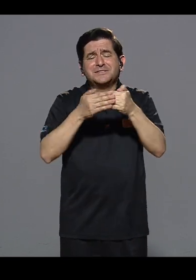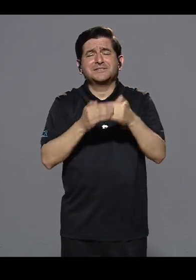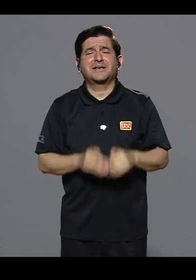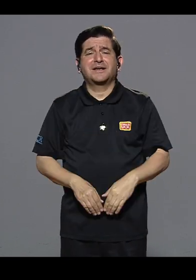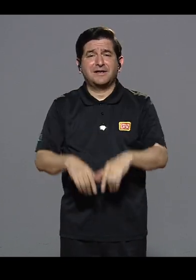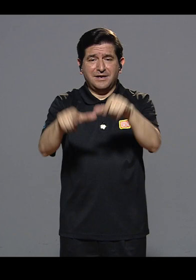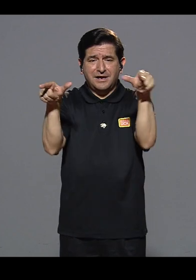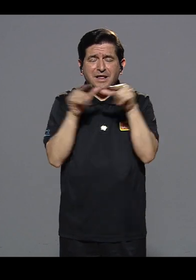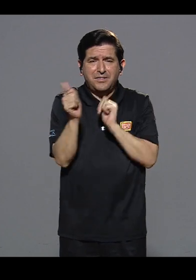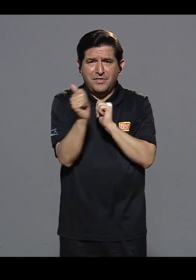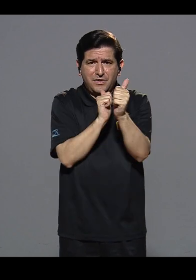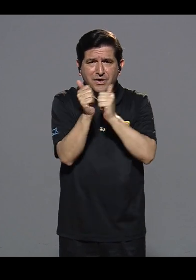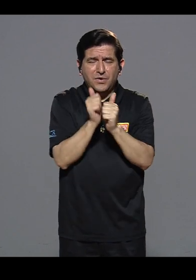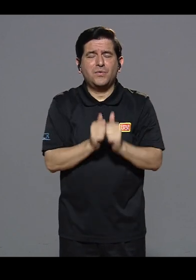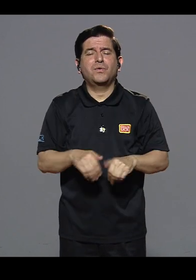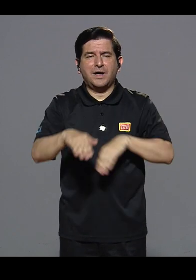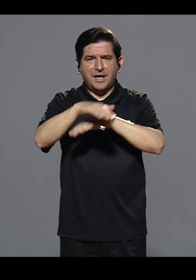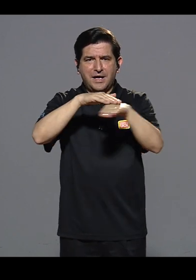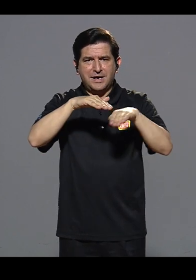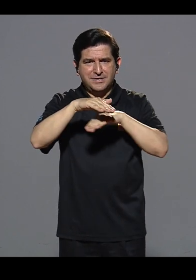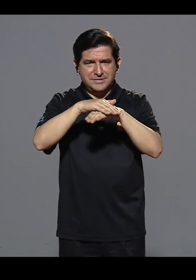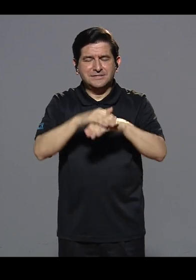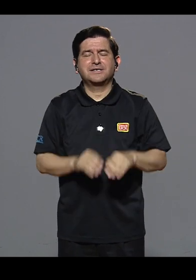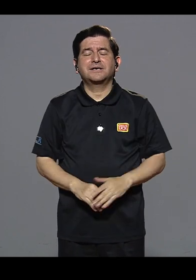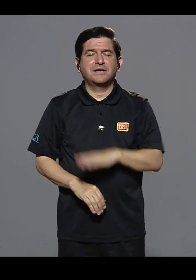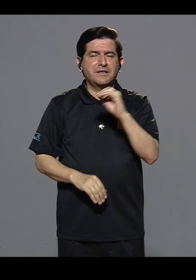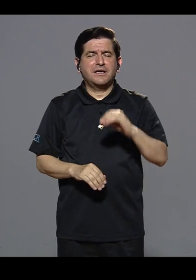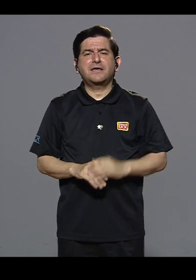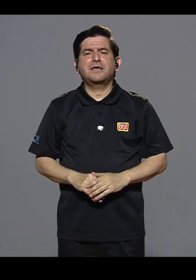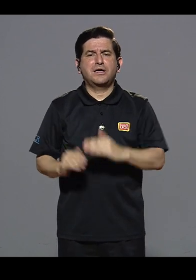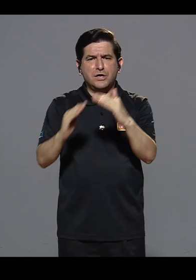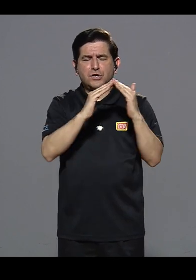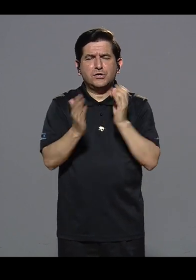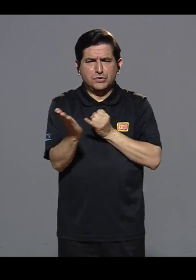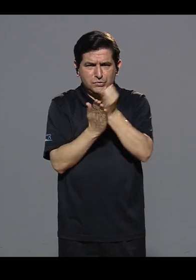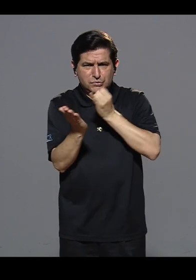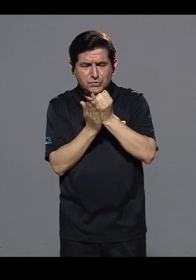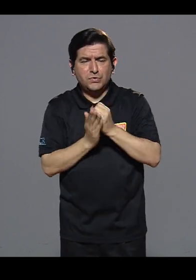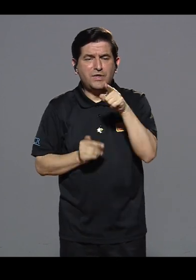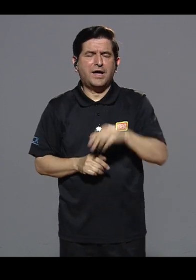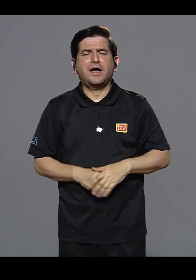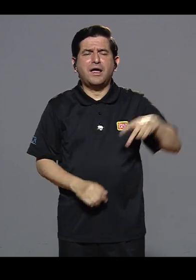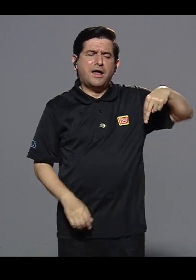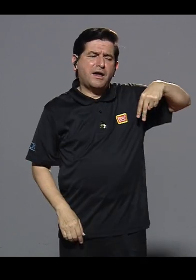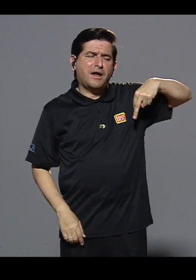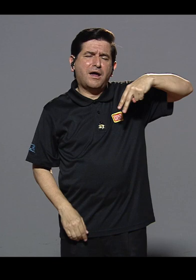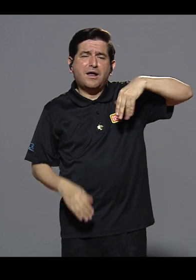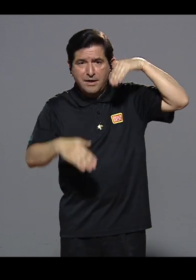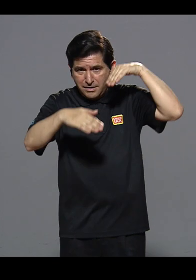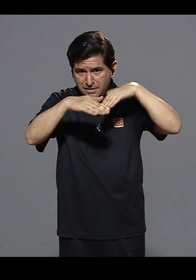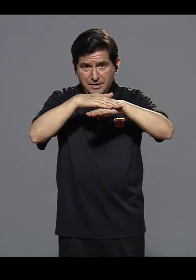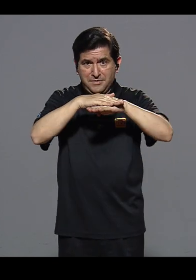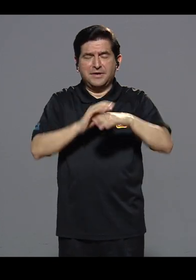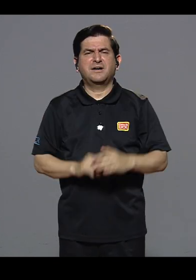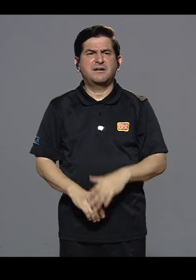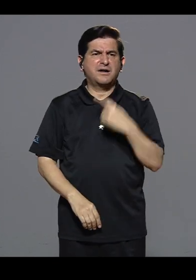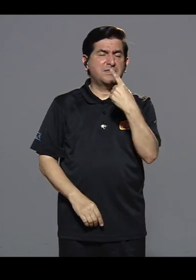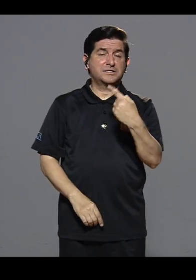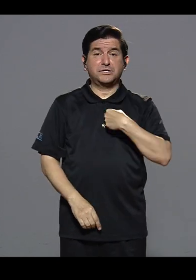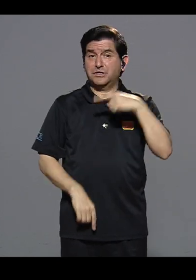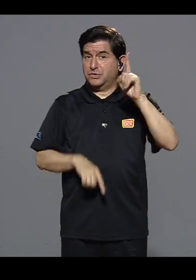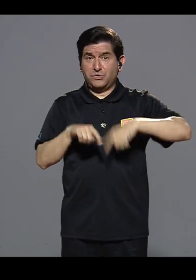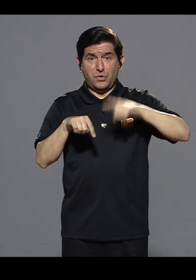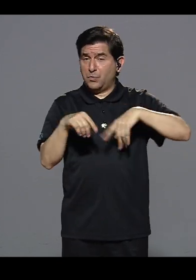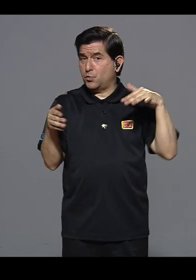al vivir muy cerca de las instalaciones deportivas de la Ciudad de Investigación, recorría, digamos, esos senderos.